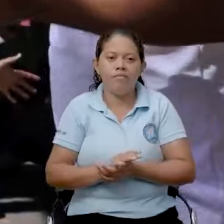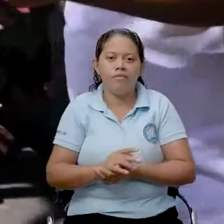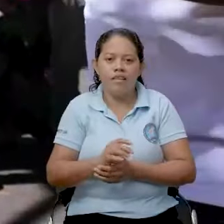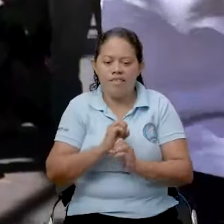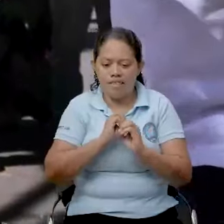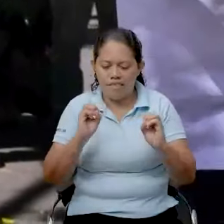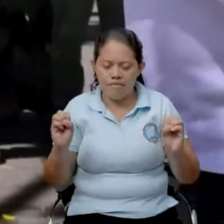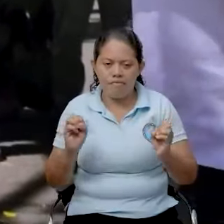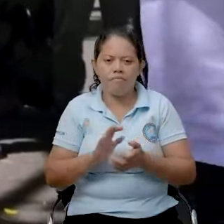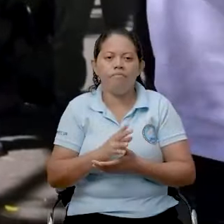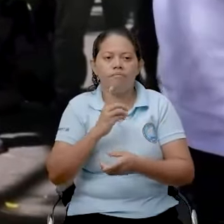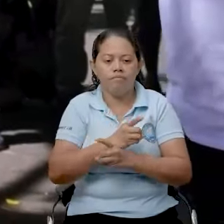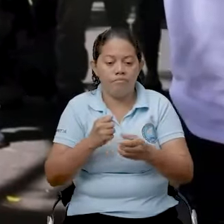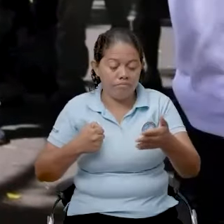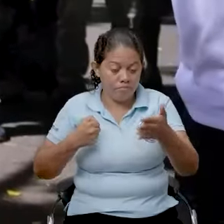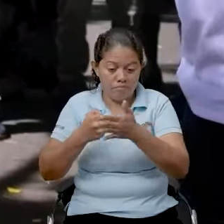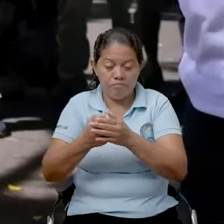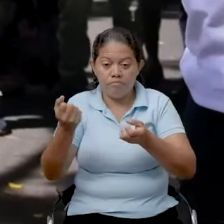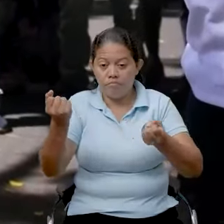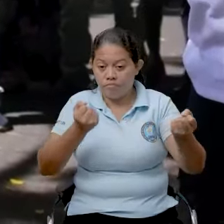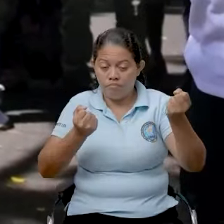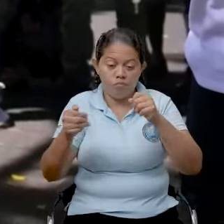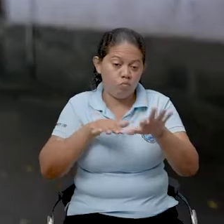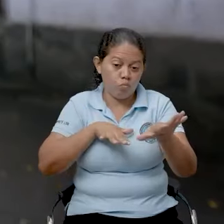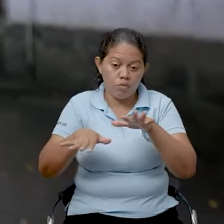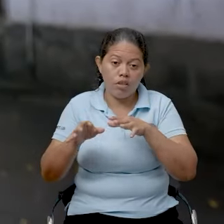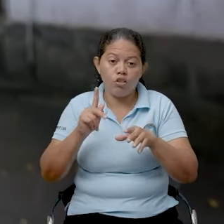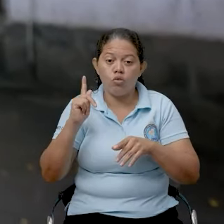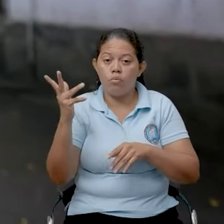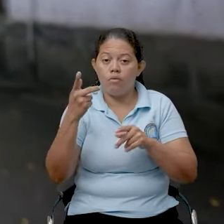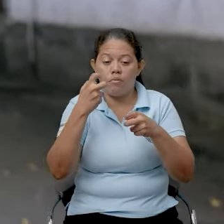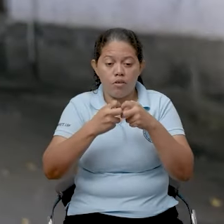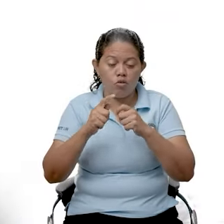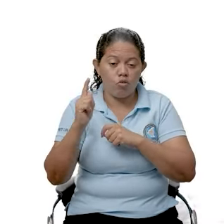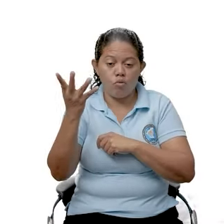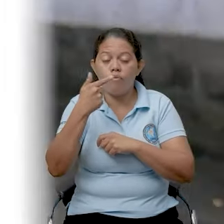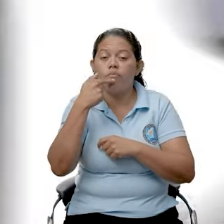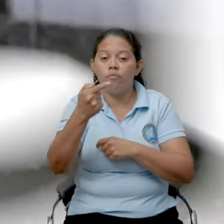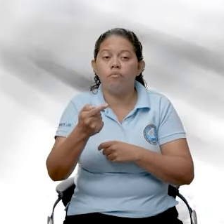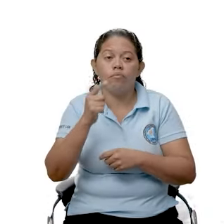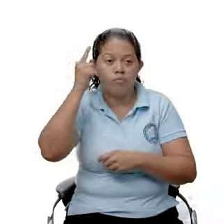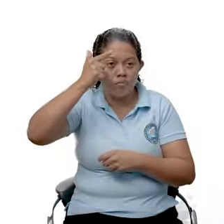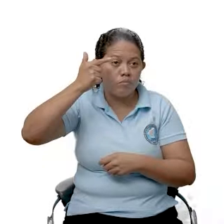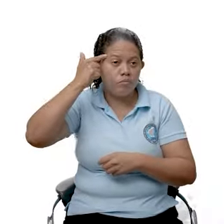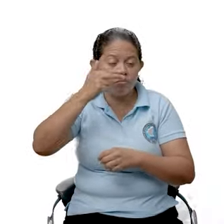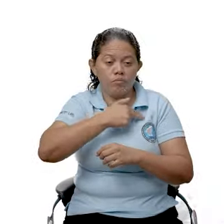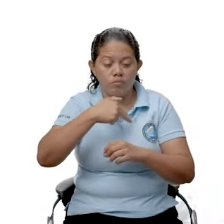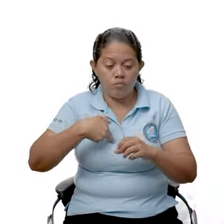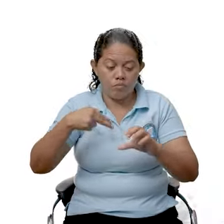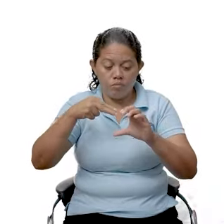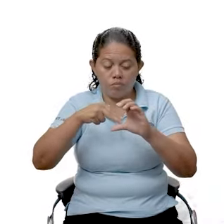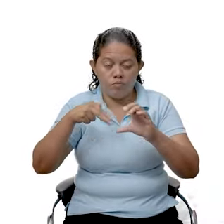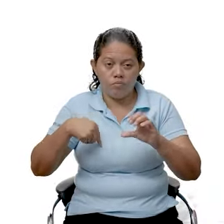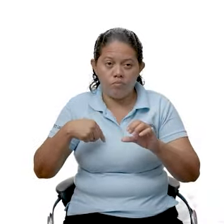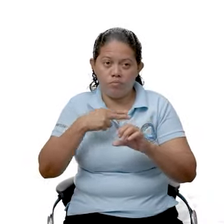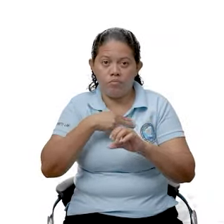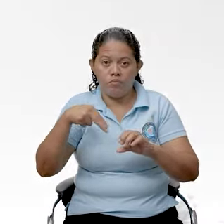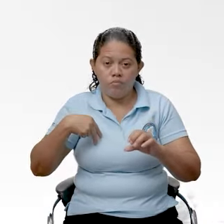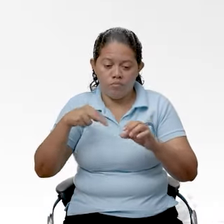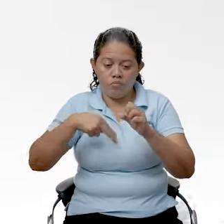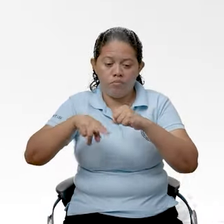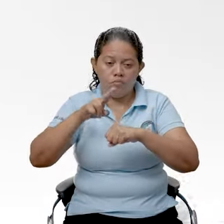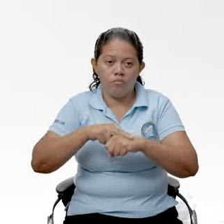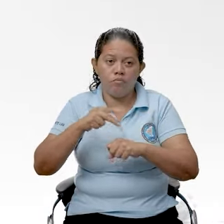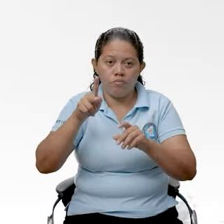El accidente de tránsito nos afecta a todos. Gobierno de Reconciliación y Unidad Nacional.